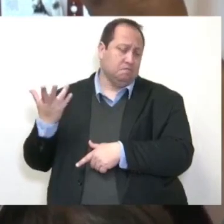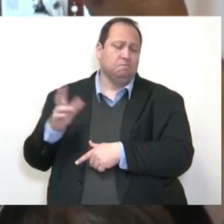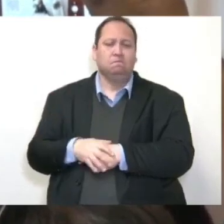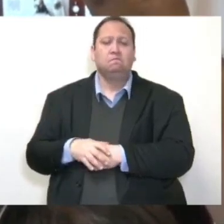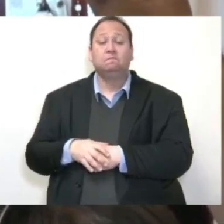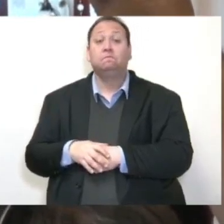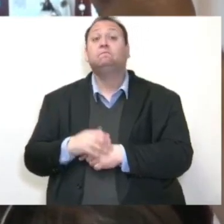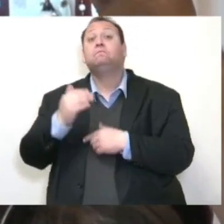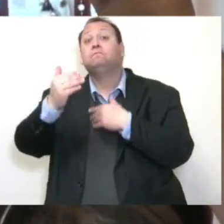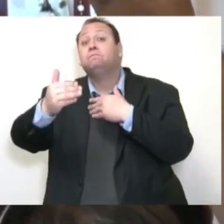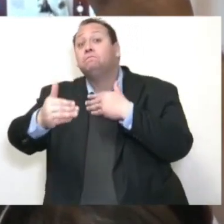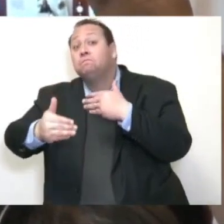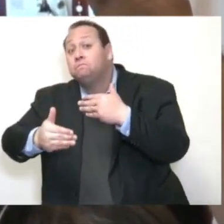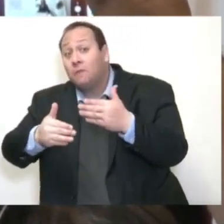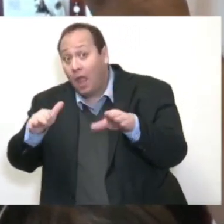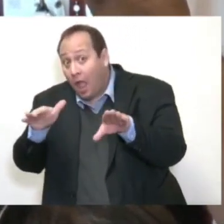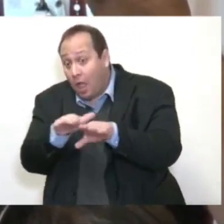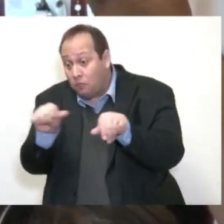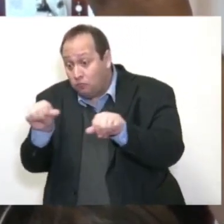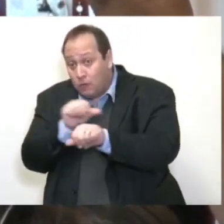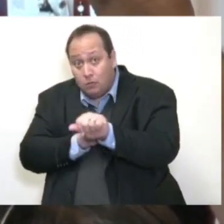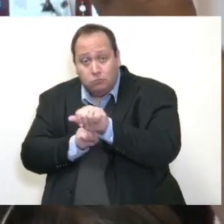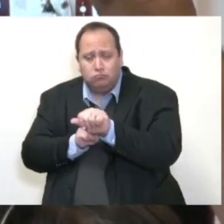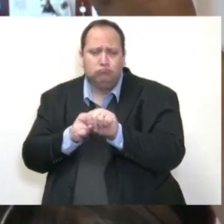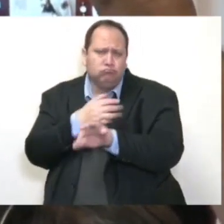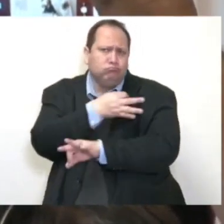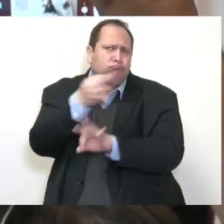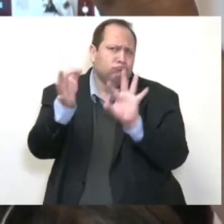momento cuando se realice algún cambio, pues los vamos a compartir. Salud.